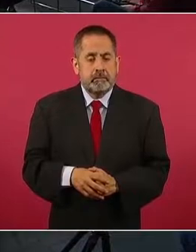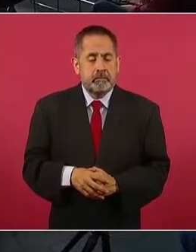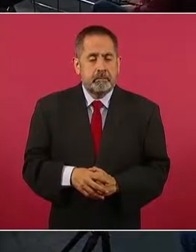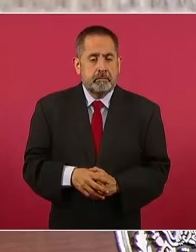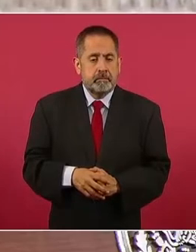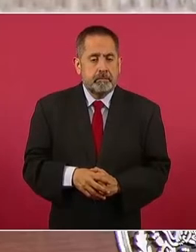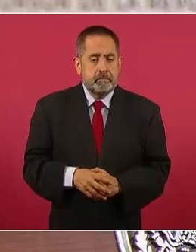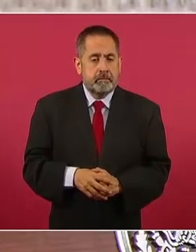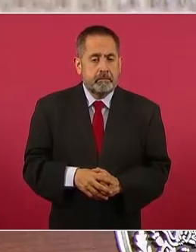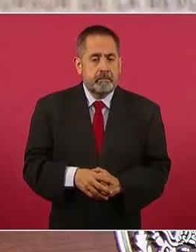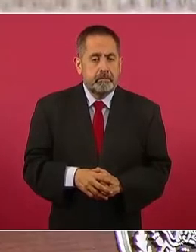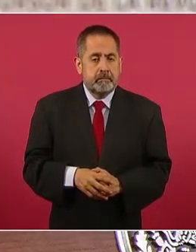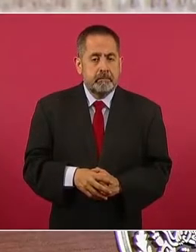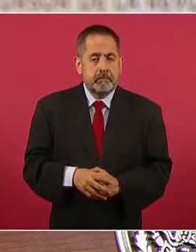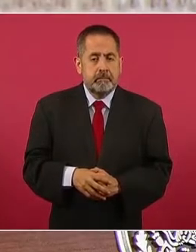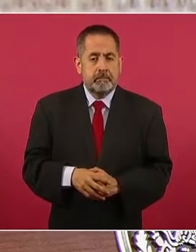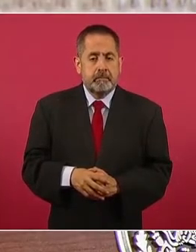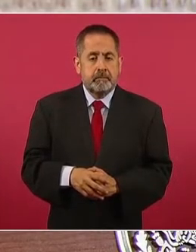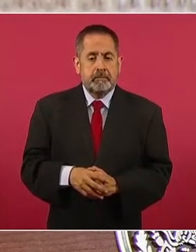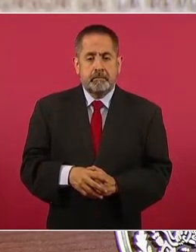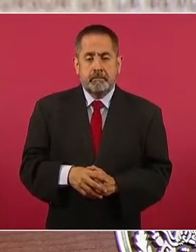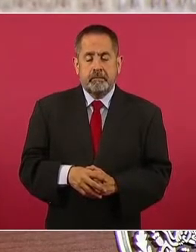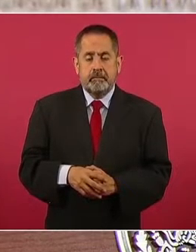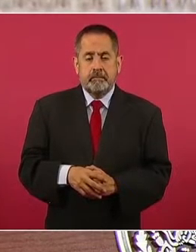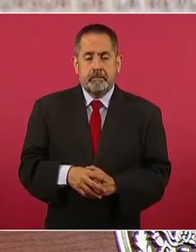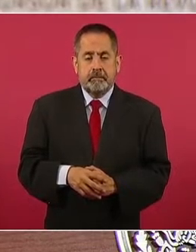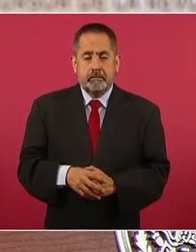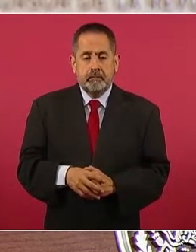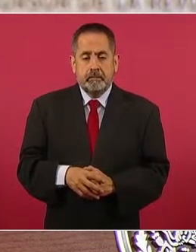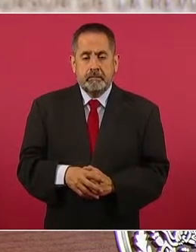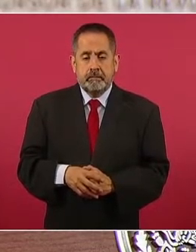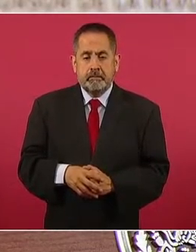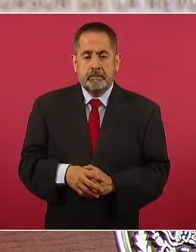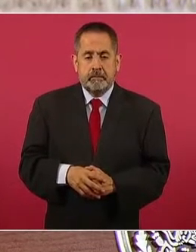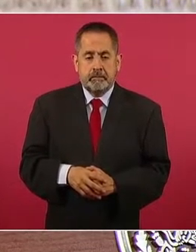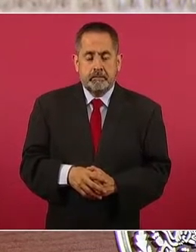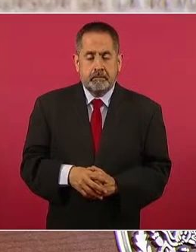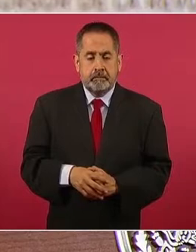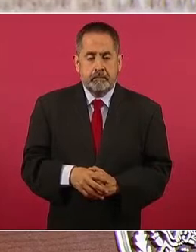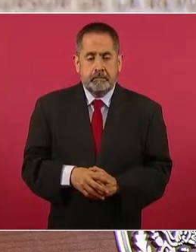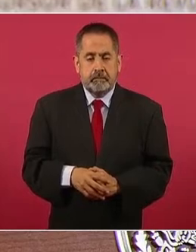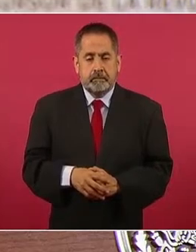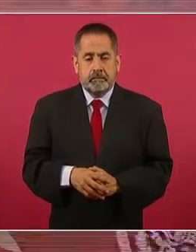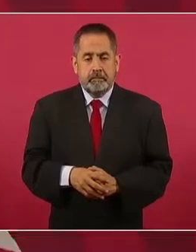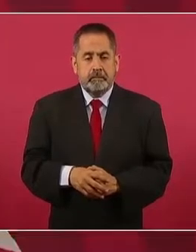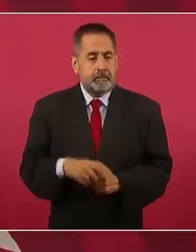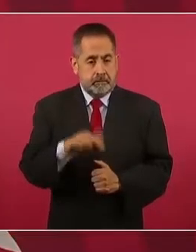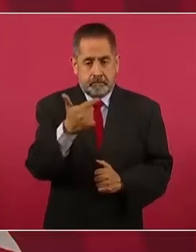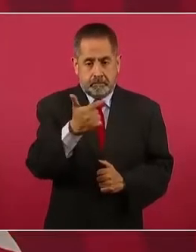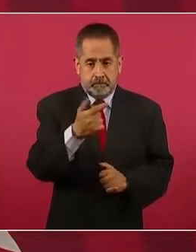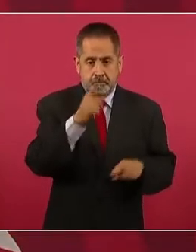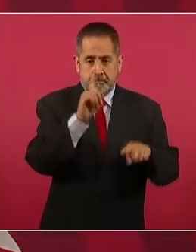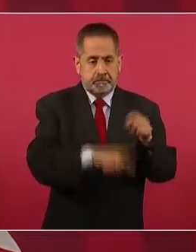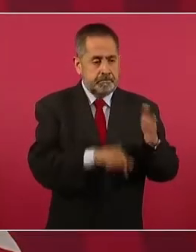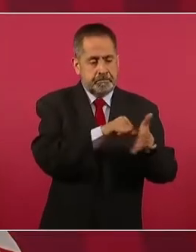se cancelaron.